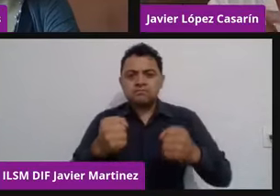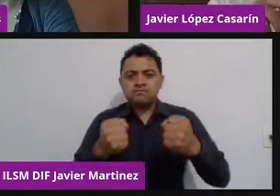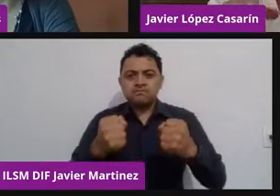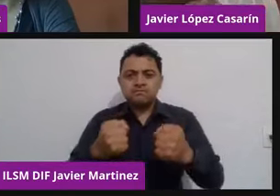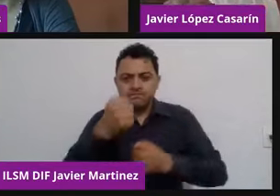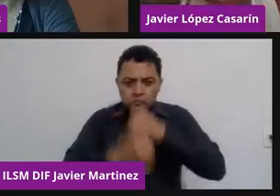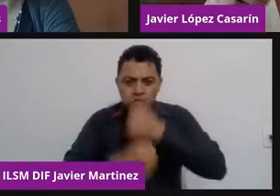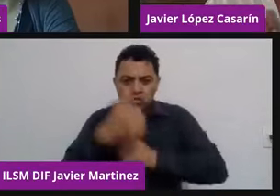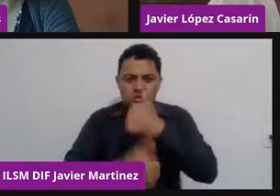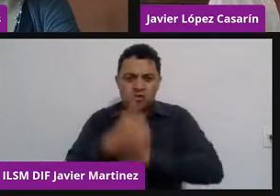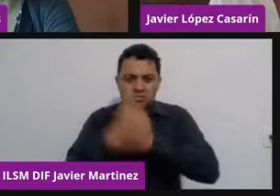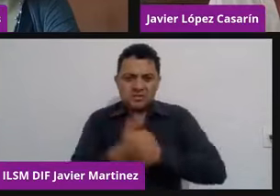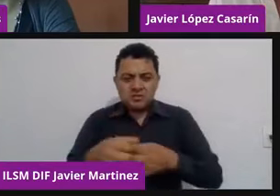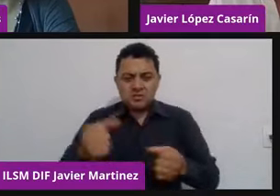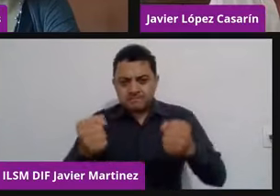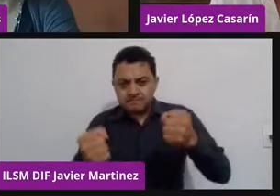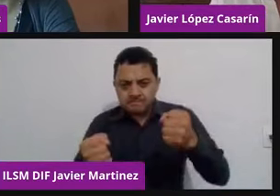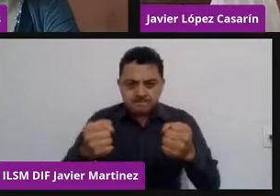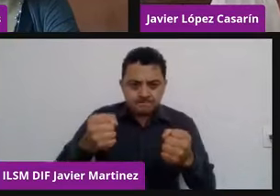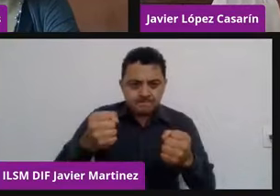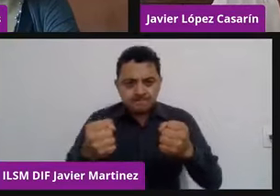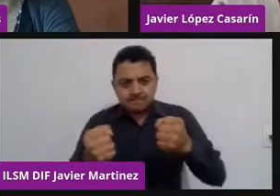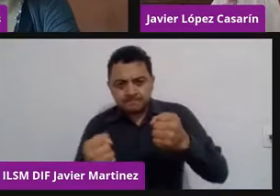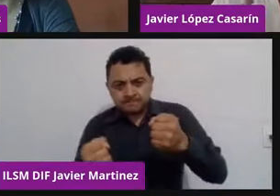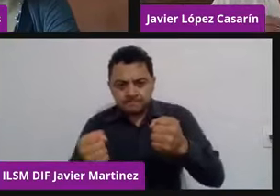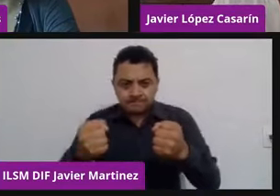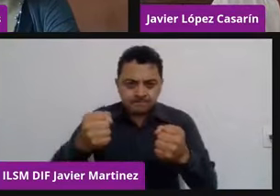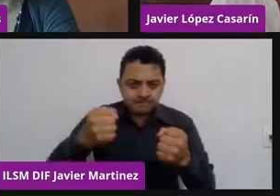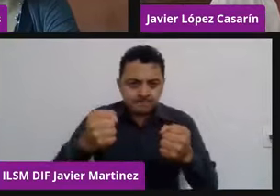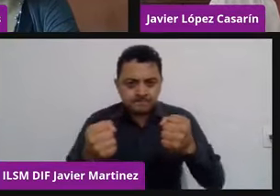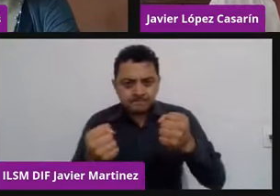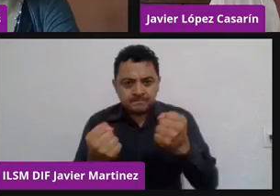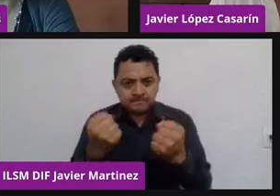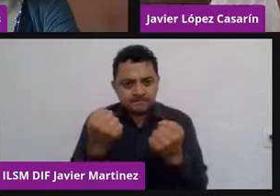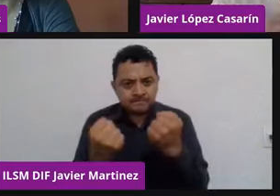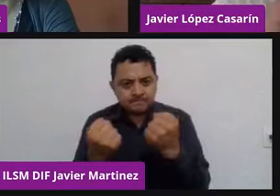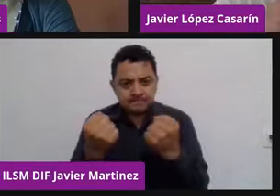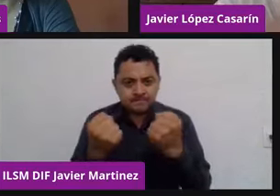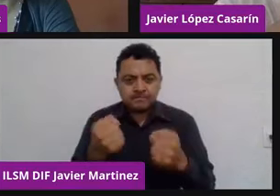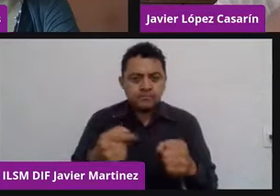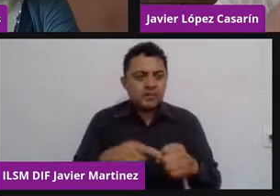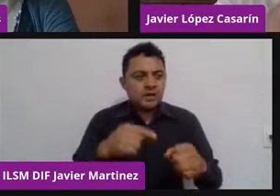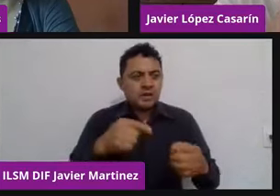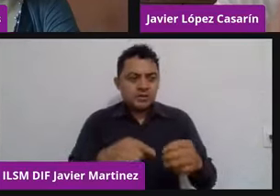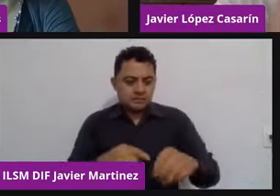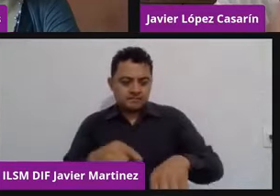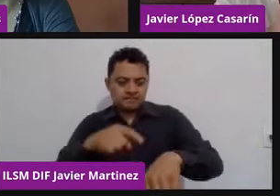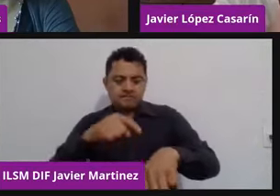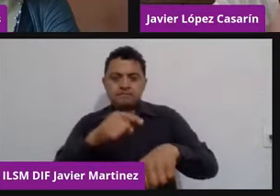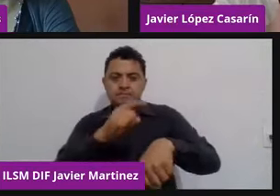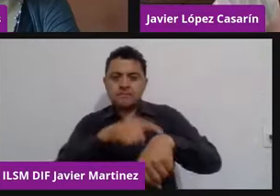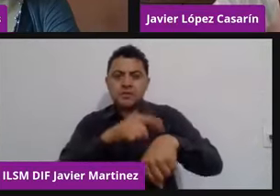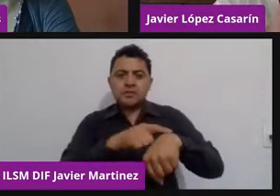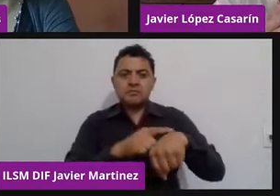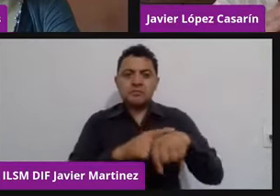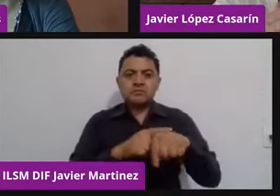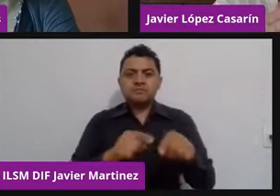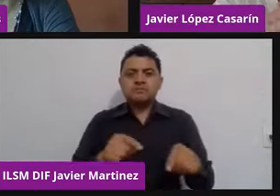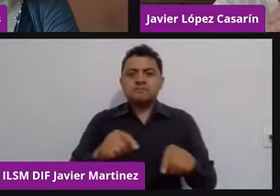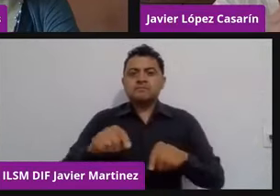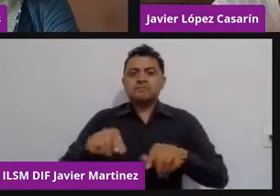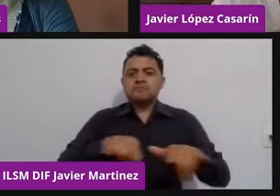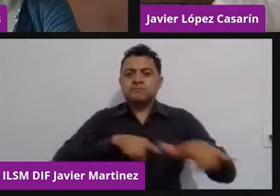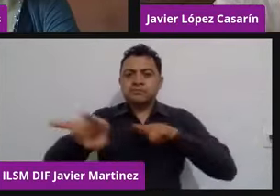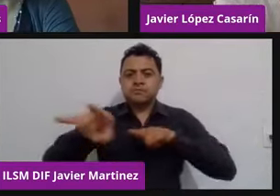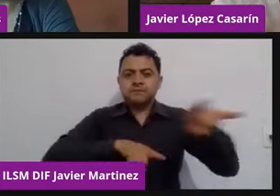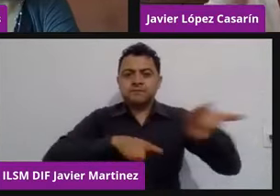que pues vayan evadiendo obstáculos y a ver cuál hace el menor tiempo, pero esto que inicia como prototipos